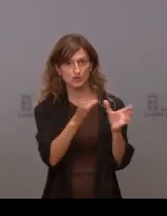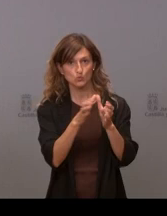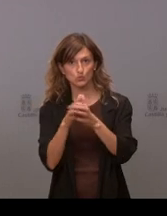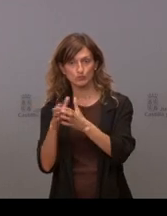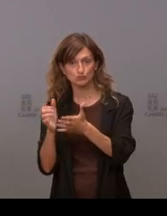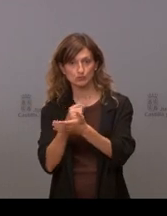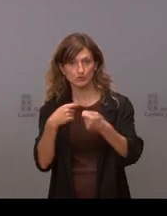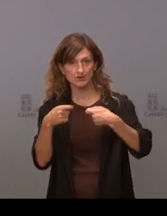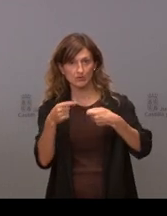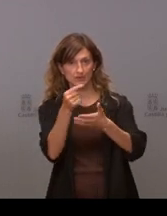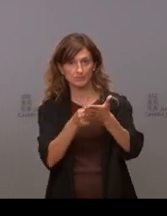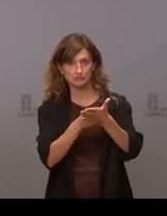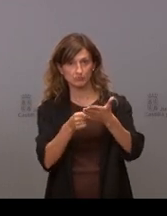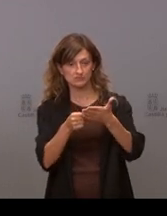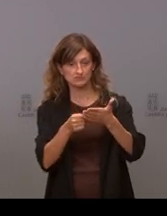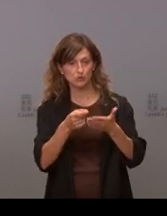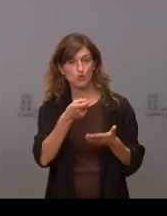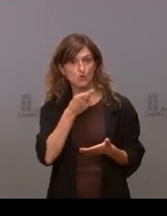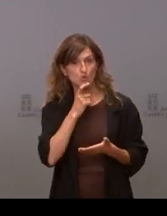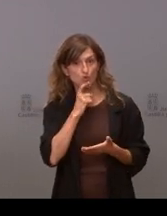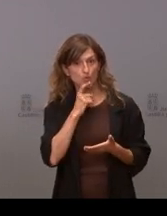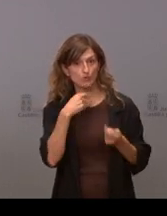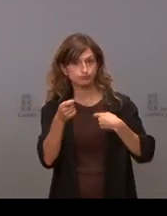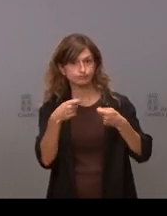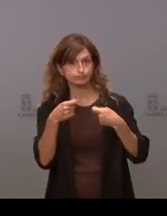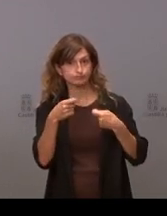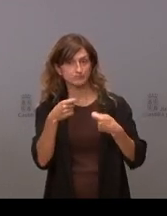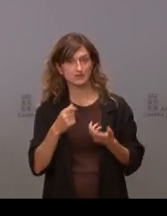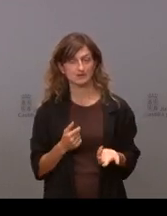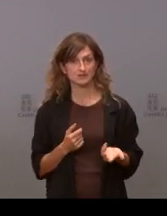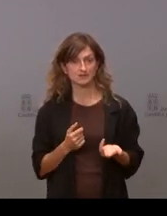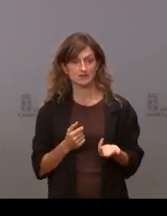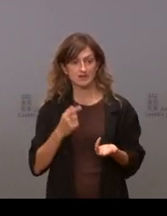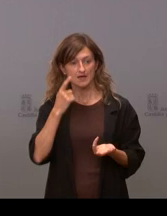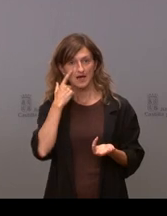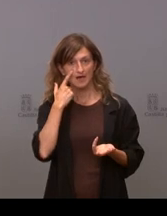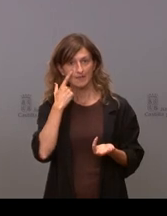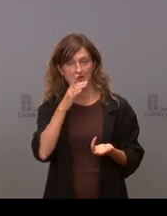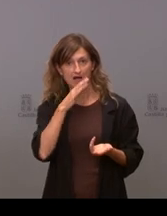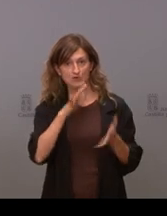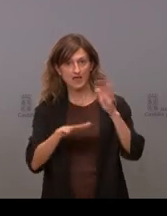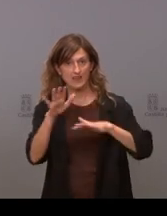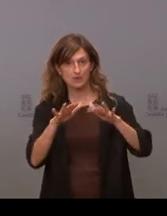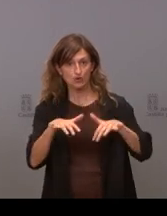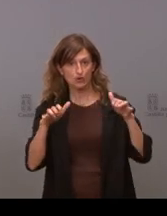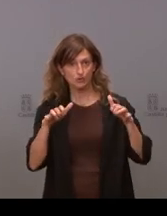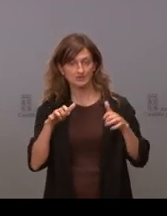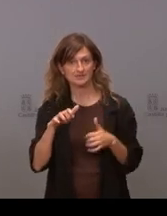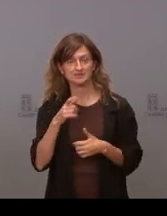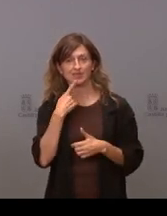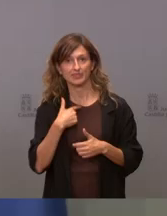negociar los presupuestos cómo se queda esa negociación de presupuestos con la que tienen montada en las Cortes gracias